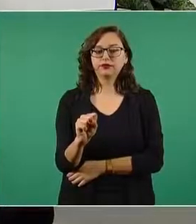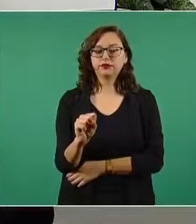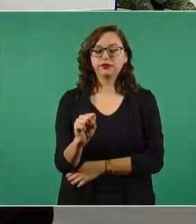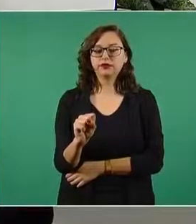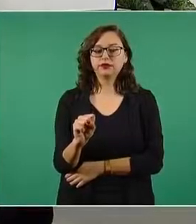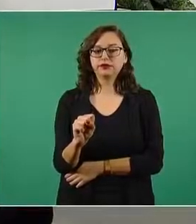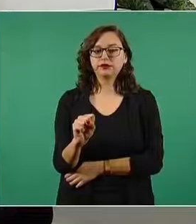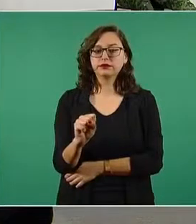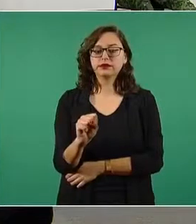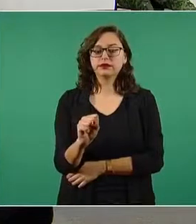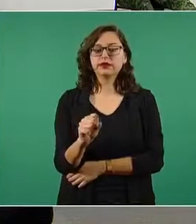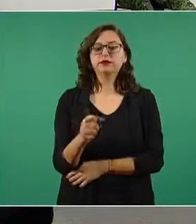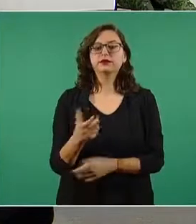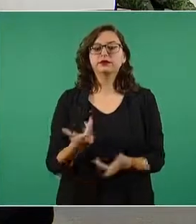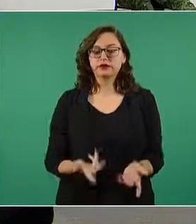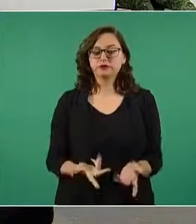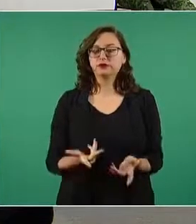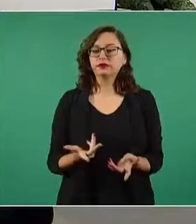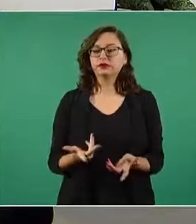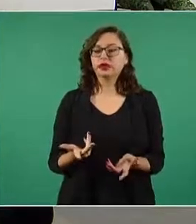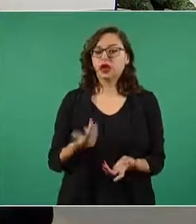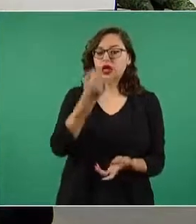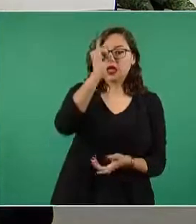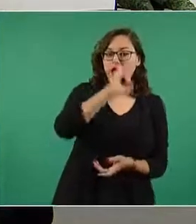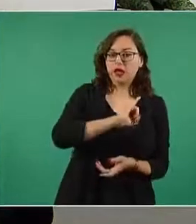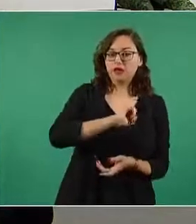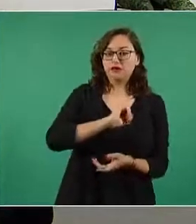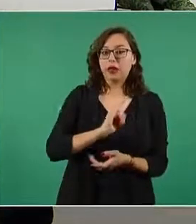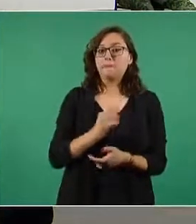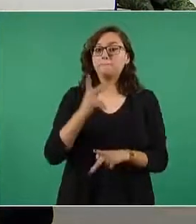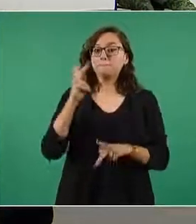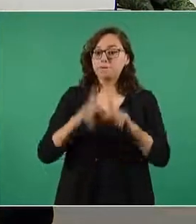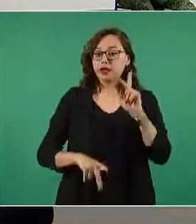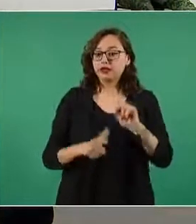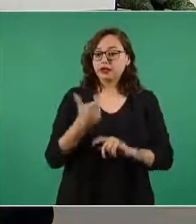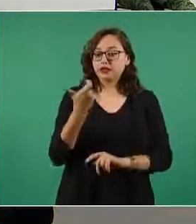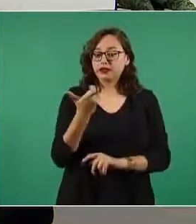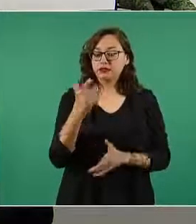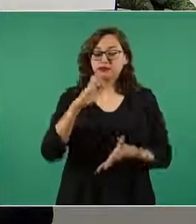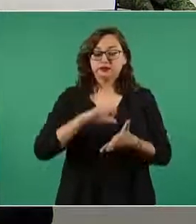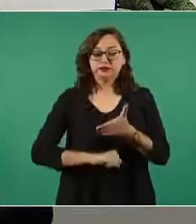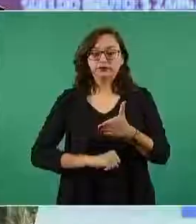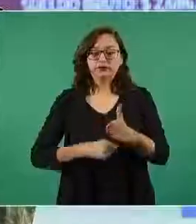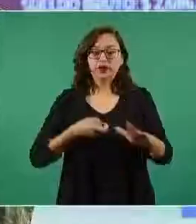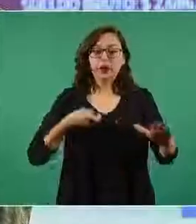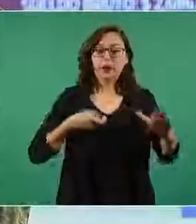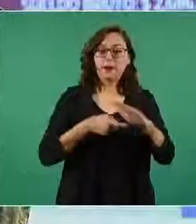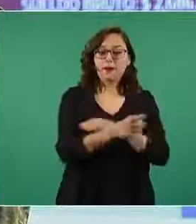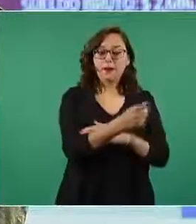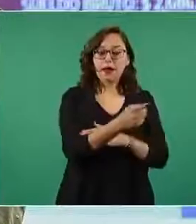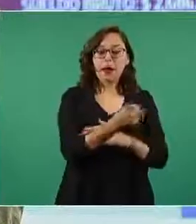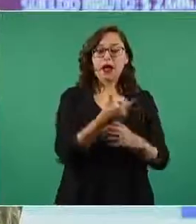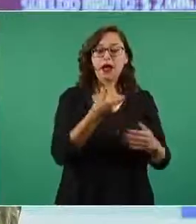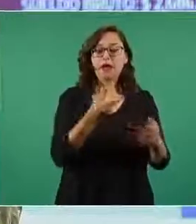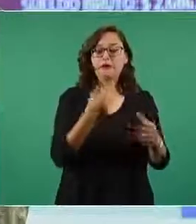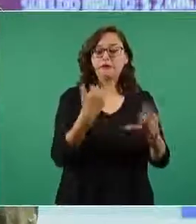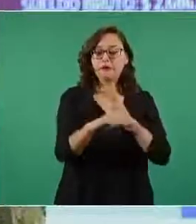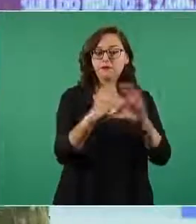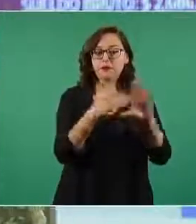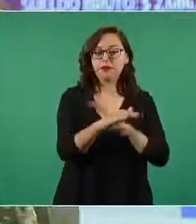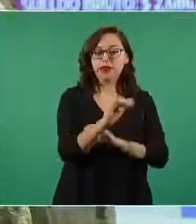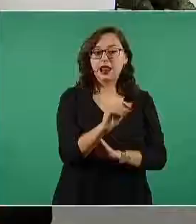de determinar las cuotas obrero patronales y enterarlas el importe total al Seguro Social